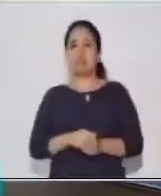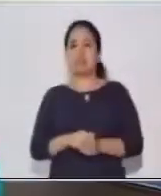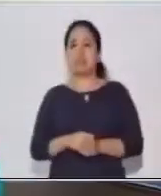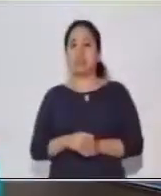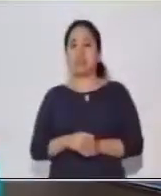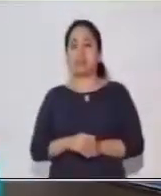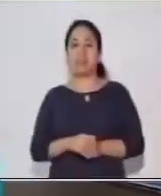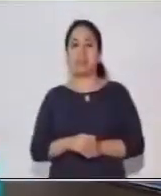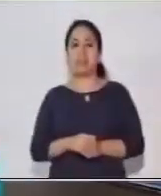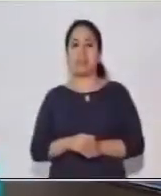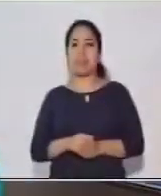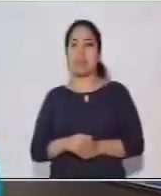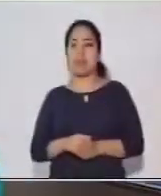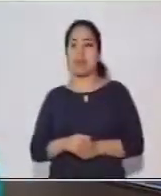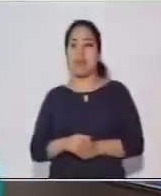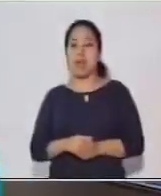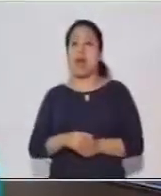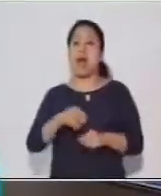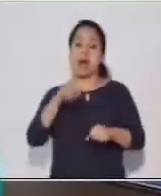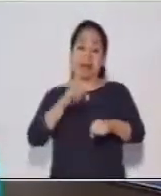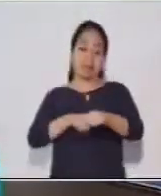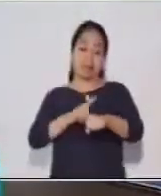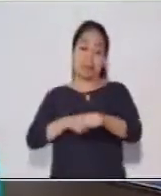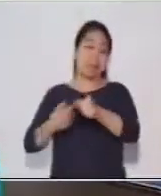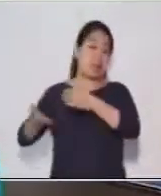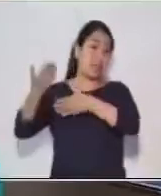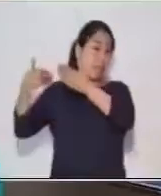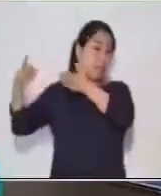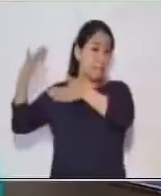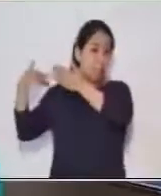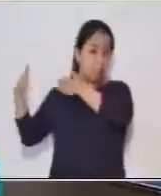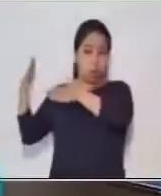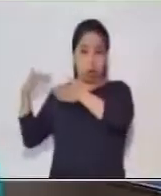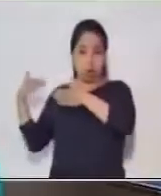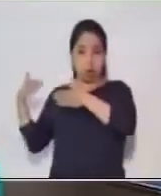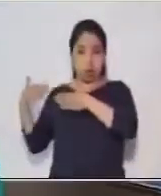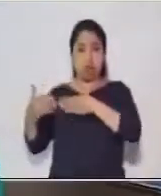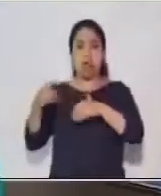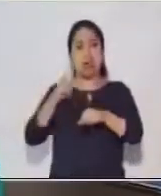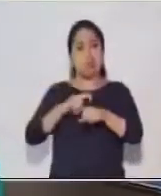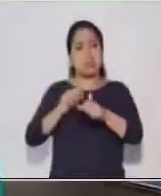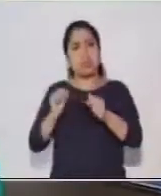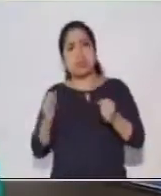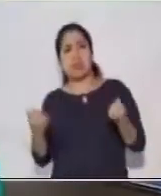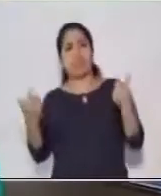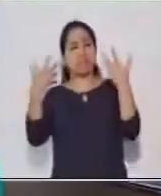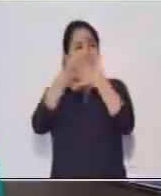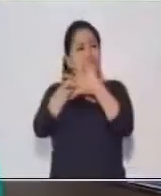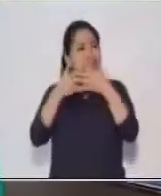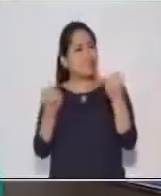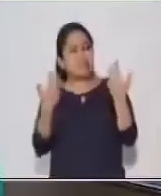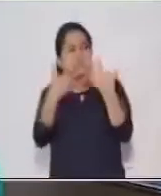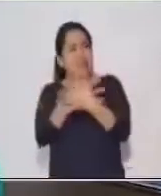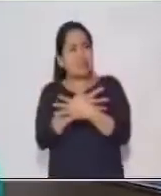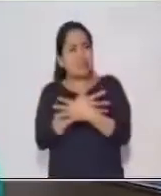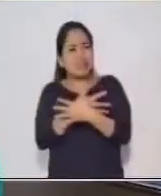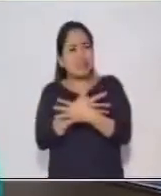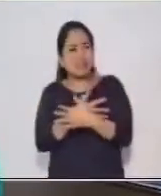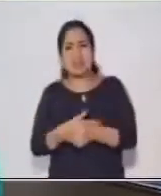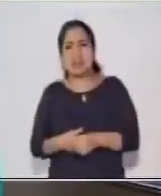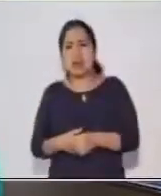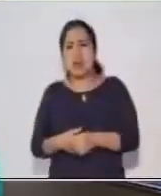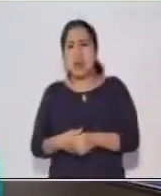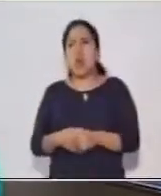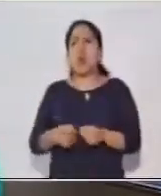ello, desde hace algún tiempo se ha estado confundiendo. Y cuando patea la pelota hacia la